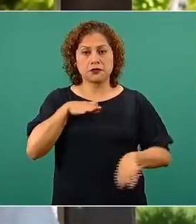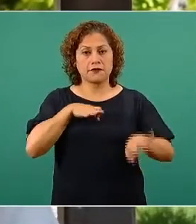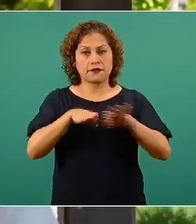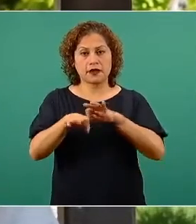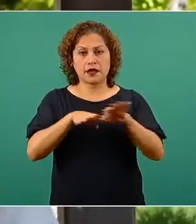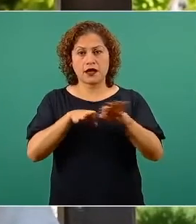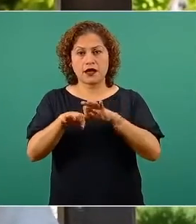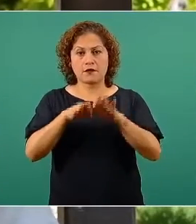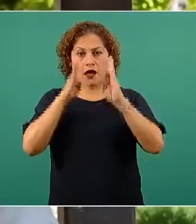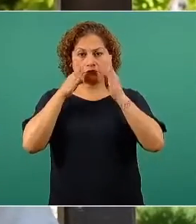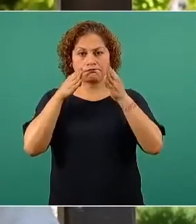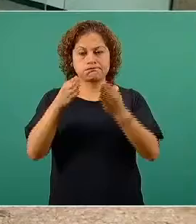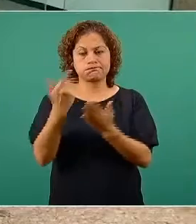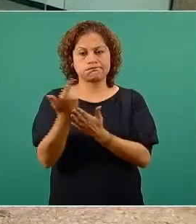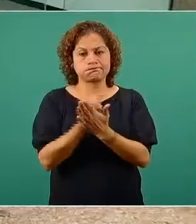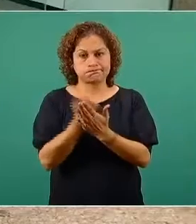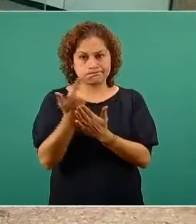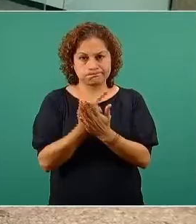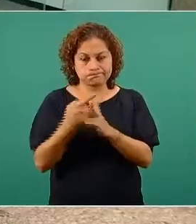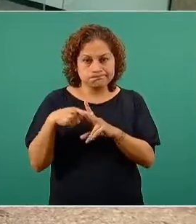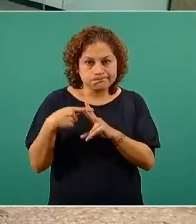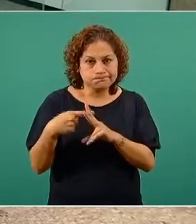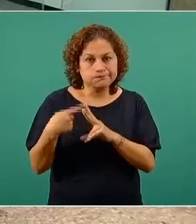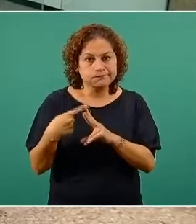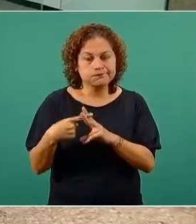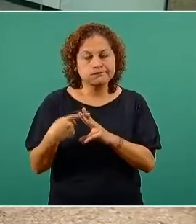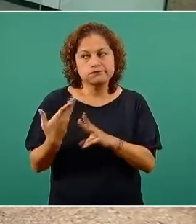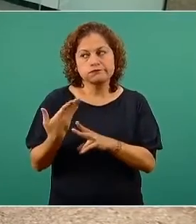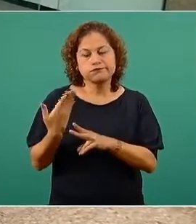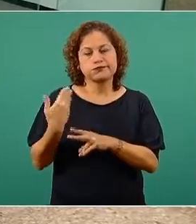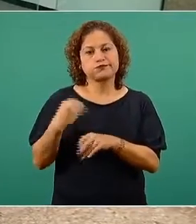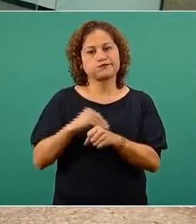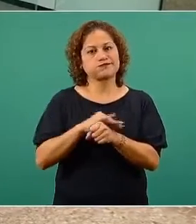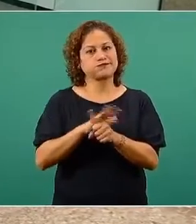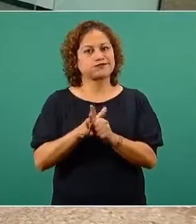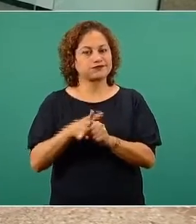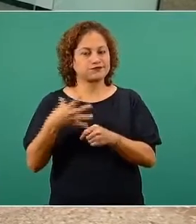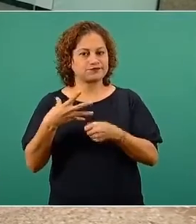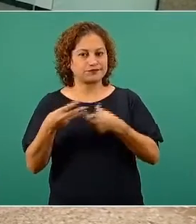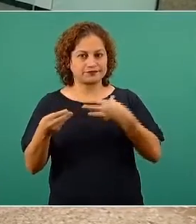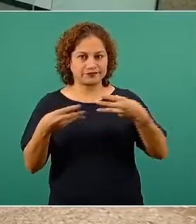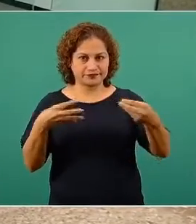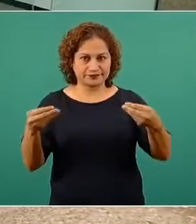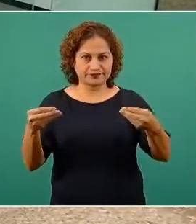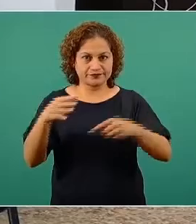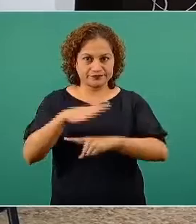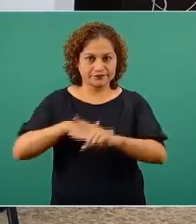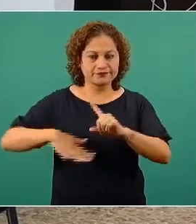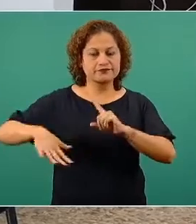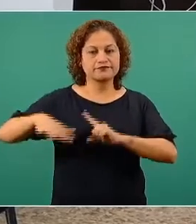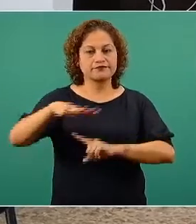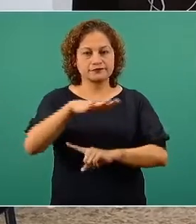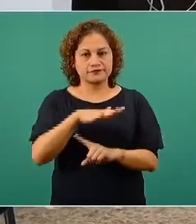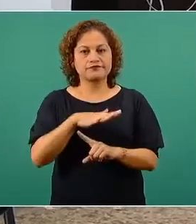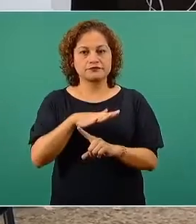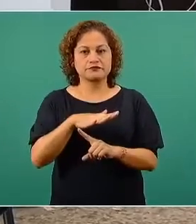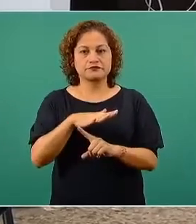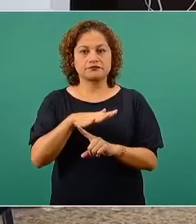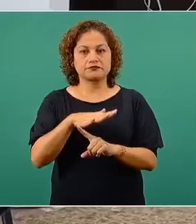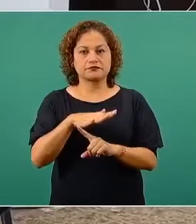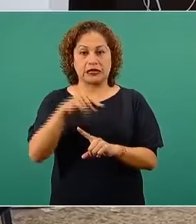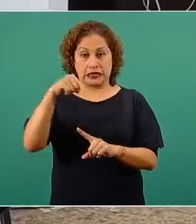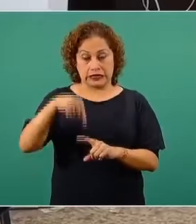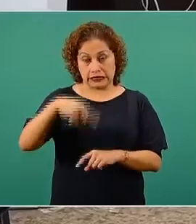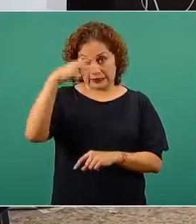al área de la contadoría. Durante la crisis y la época del COVID que inició